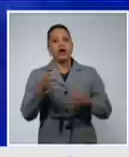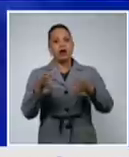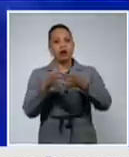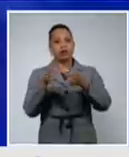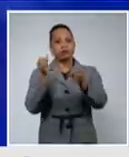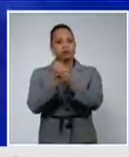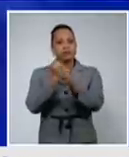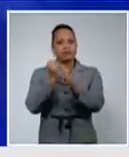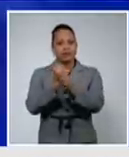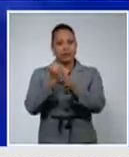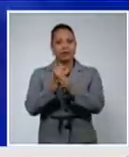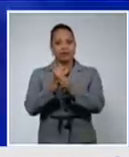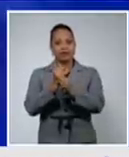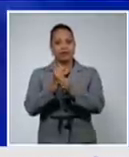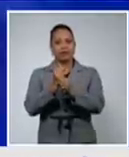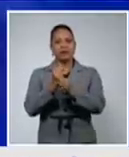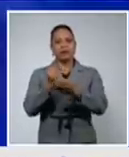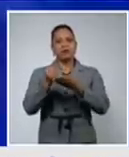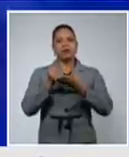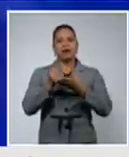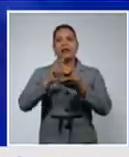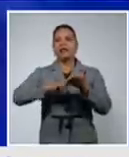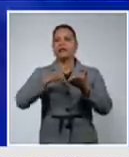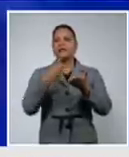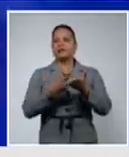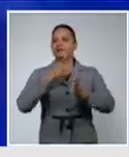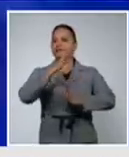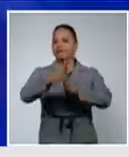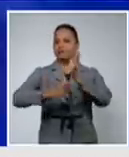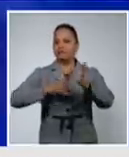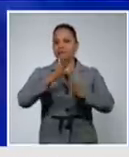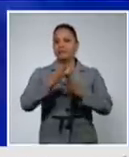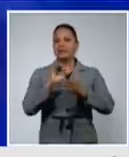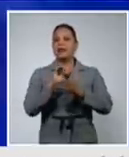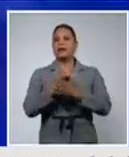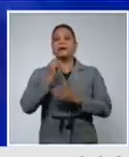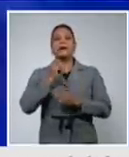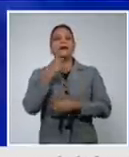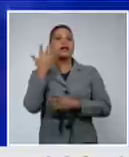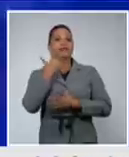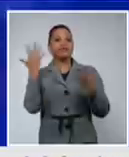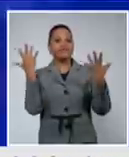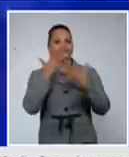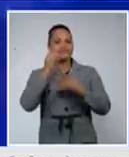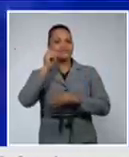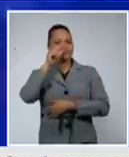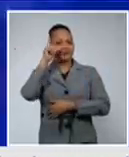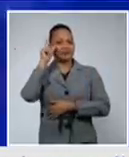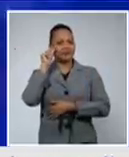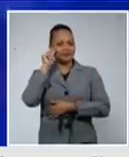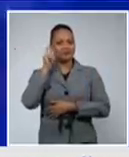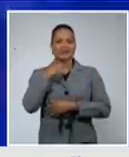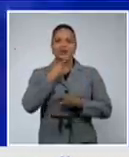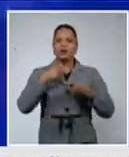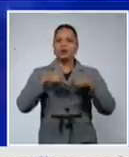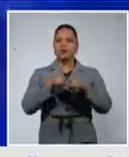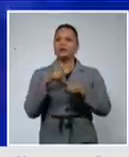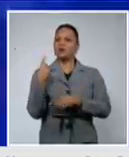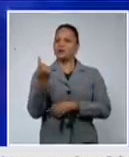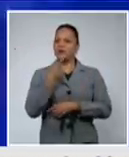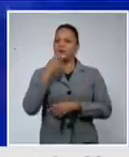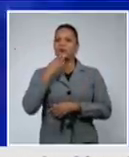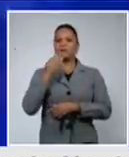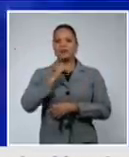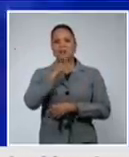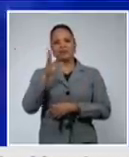transmisión, a la intérprete de lenguas de seña. Marileymis Repilado, que nos acompaña en esta mañana y también doy los buenos días para la